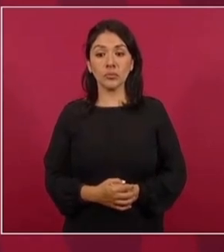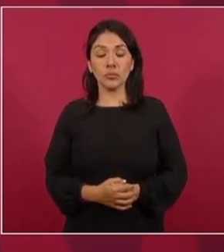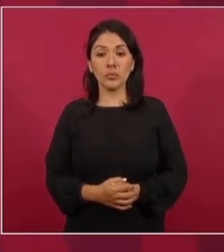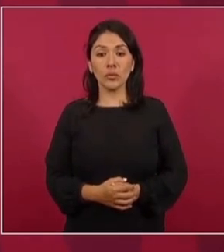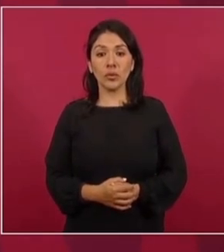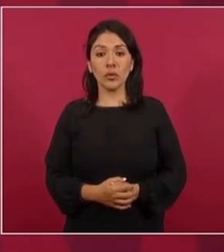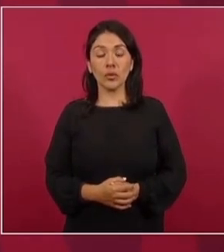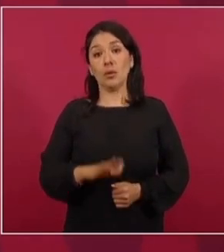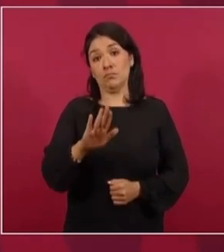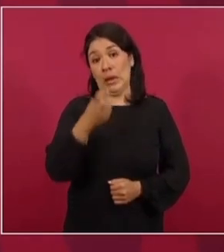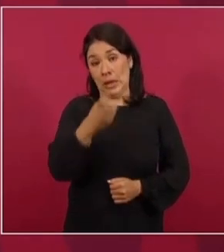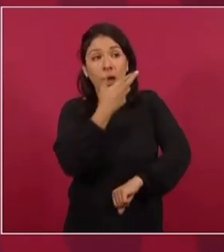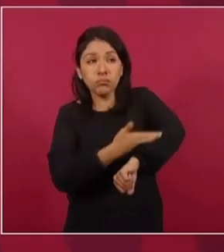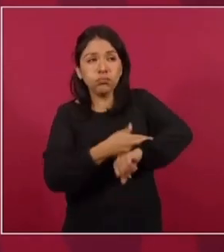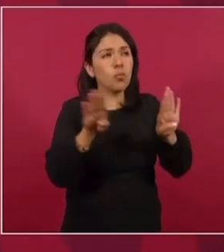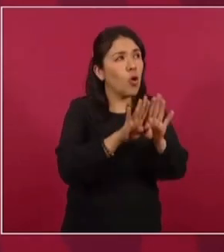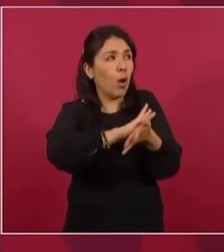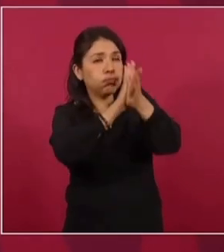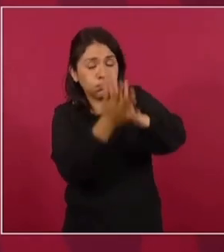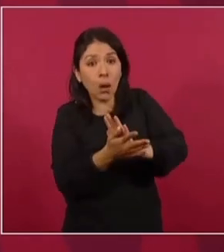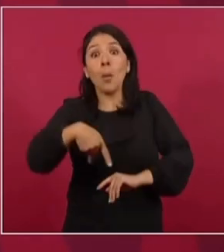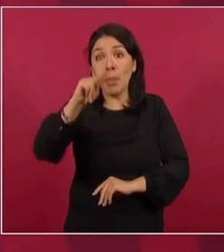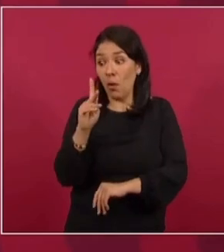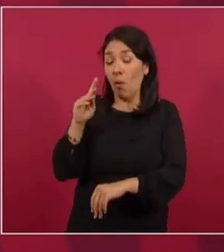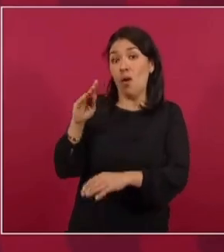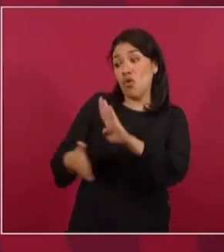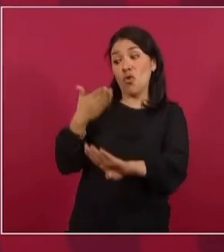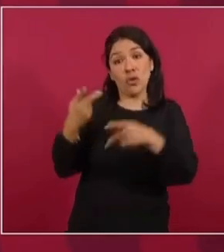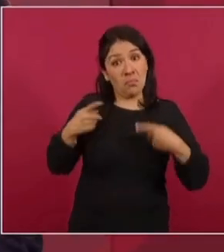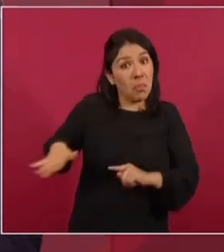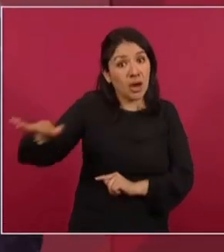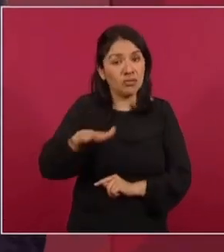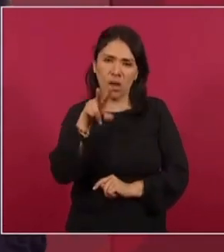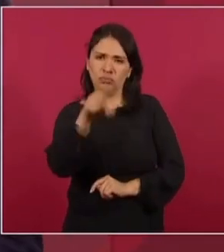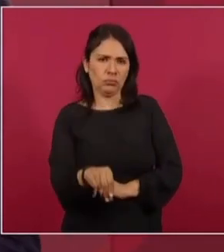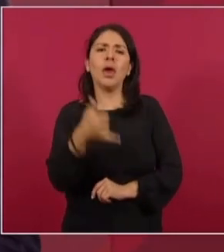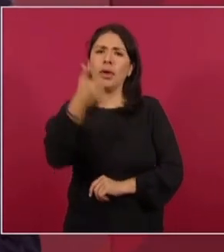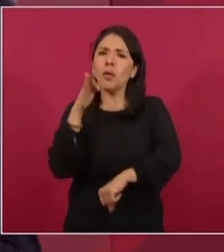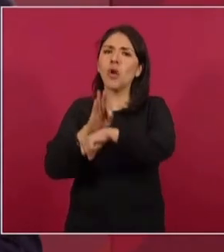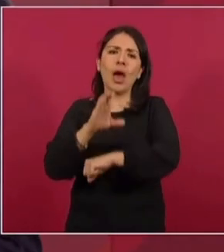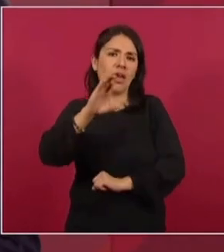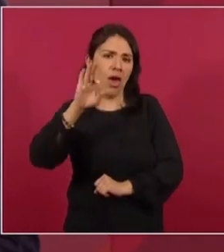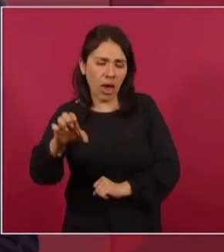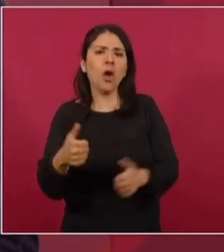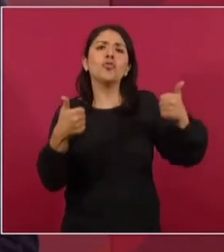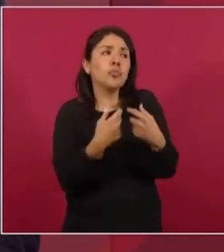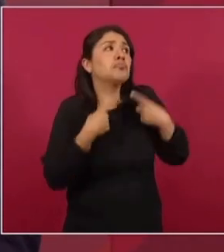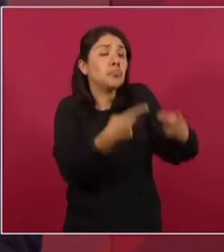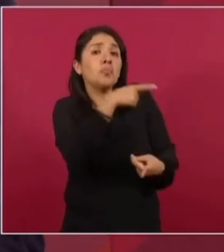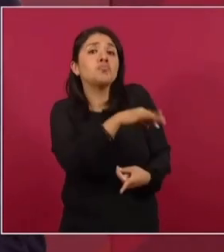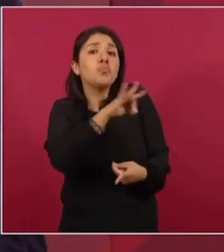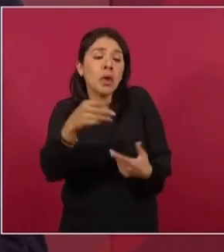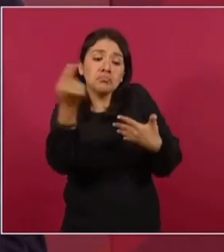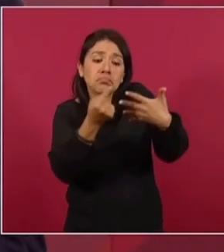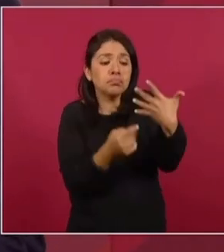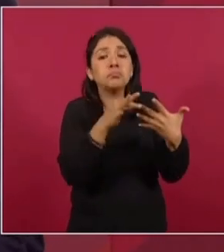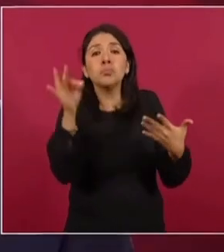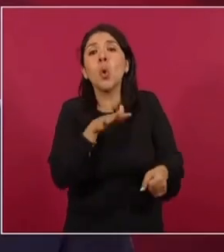se perjudique al pueblo, se proteja a Comisión Federal de Electricidad y al mismo tiempo se les den opciones. a quienes